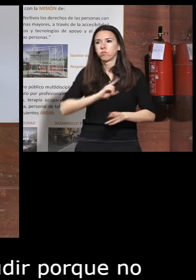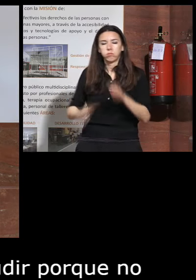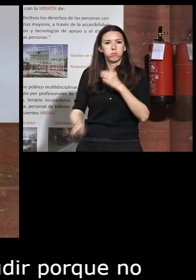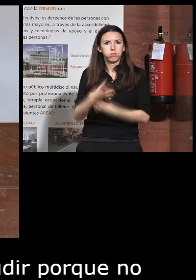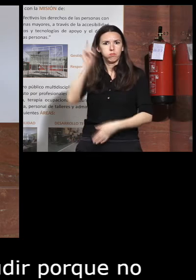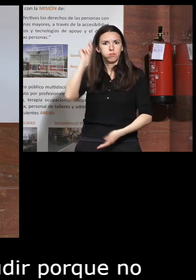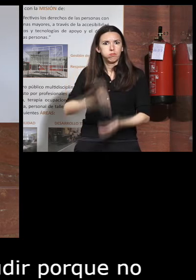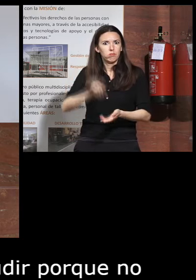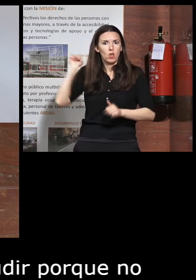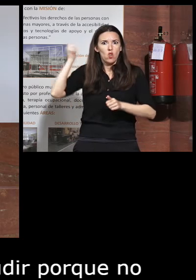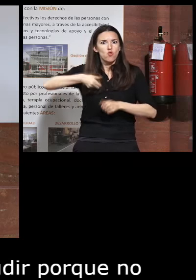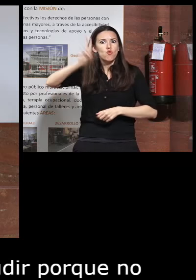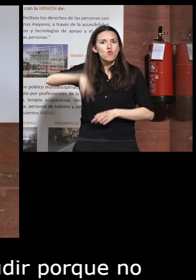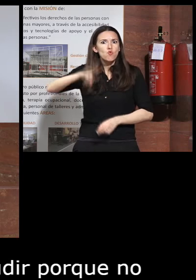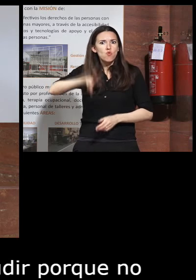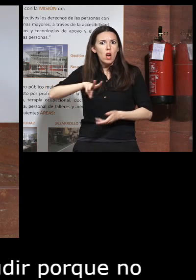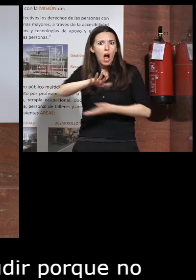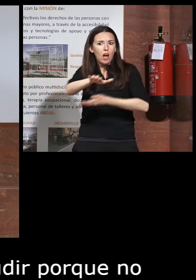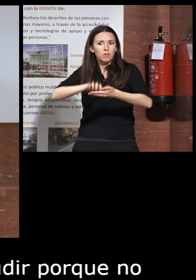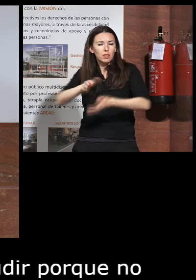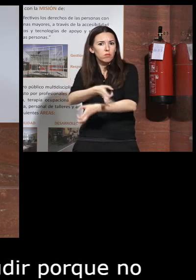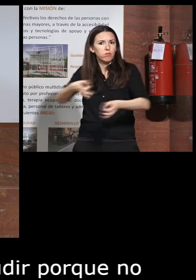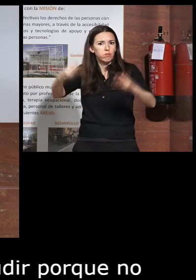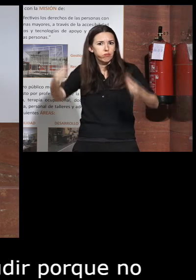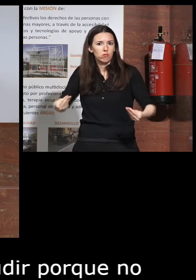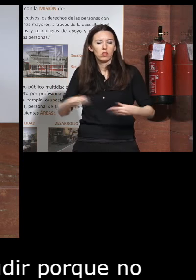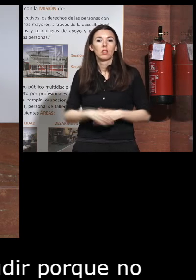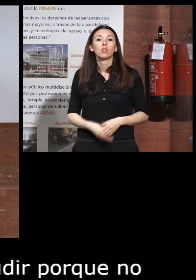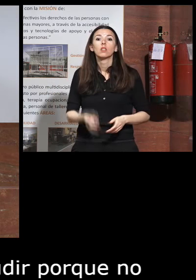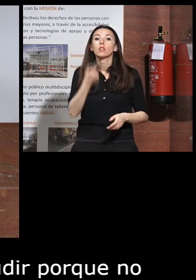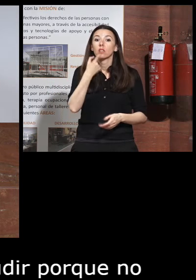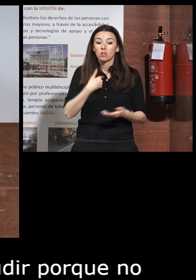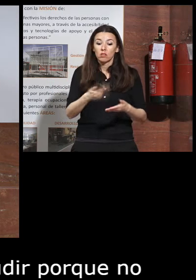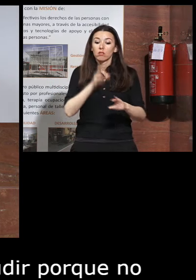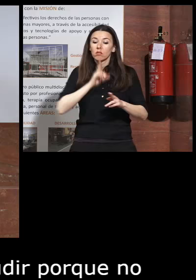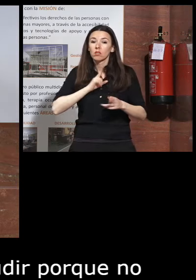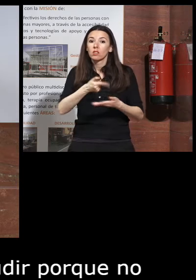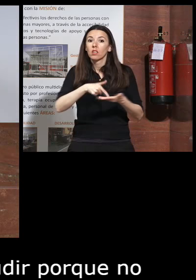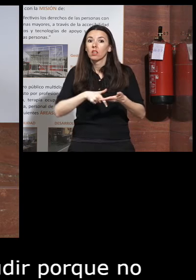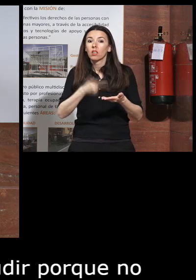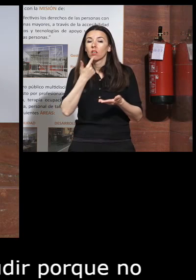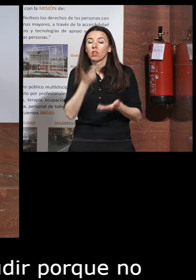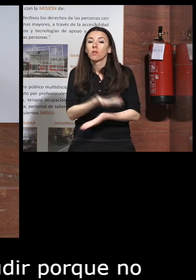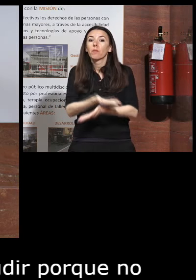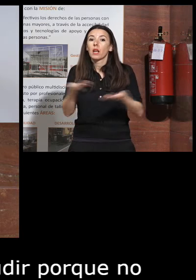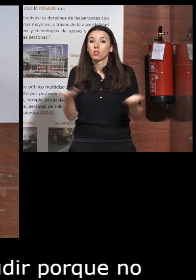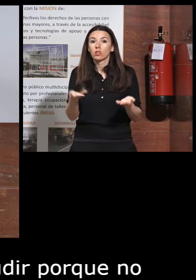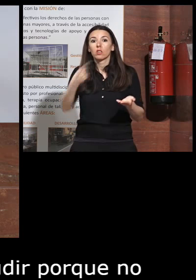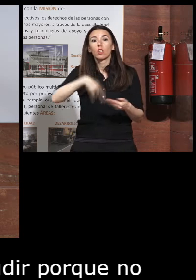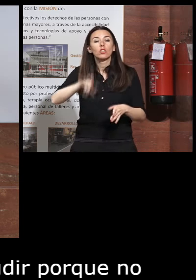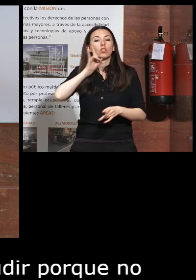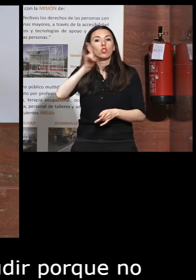contestación más rápida ni más intensa ni más efectiva diciendo el presidente del gobierno que se pondría a nuestra disposición y que nos